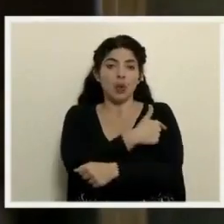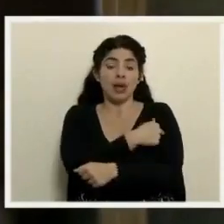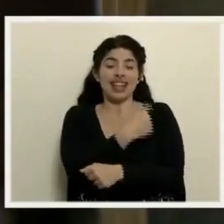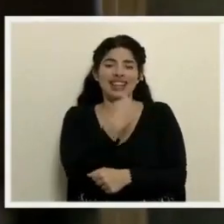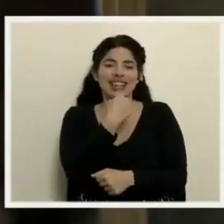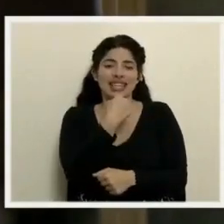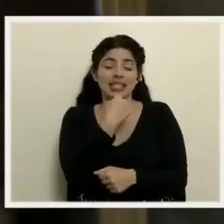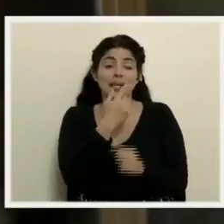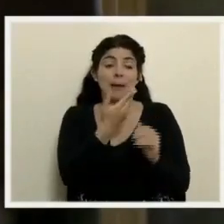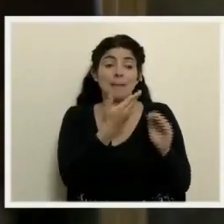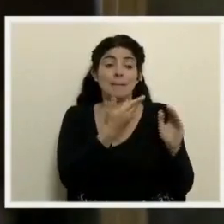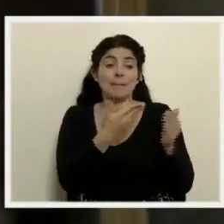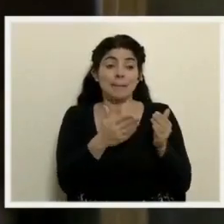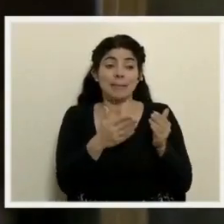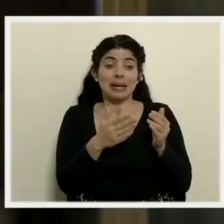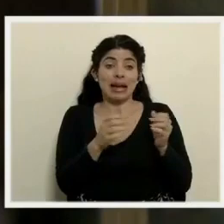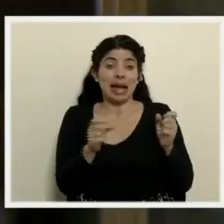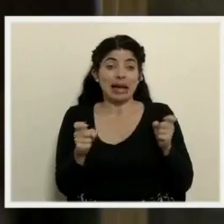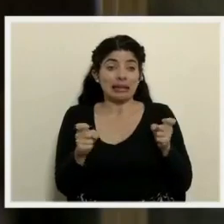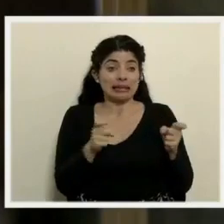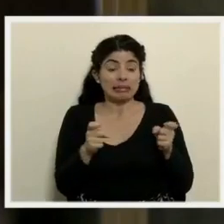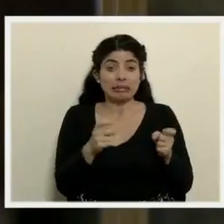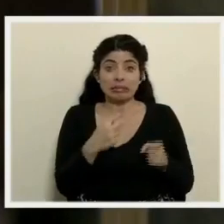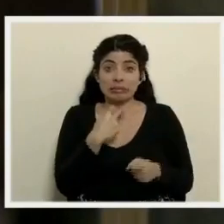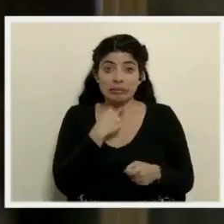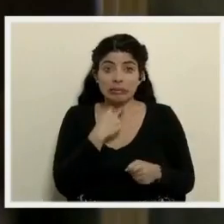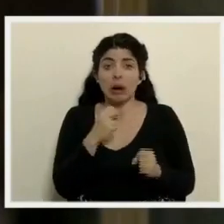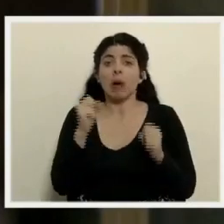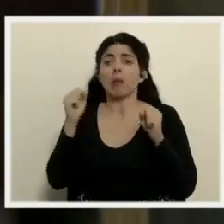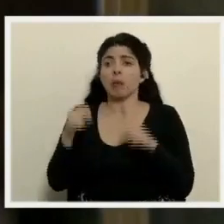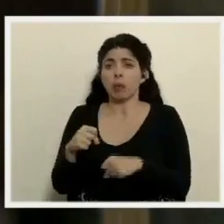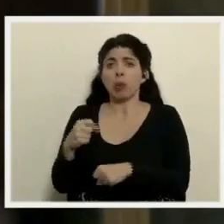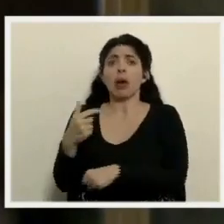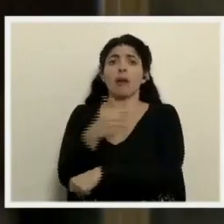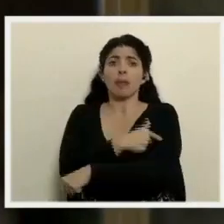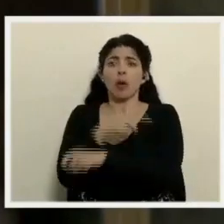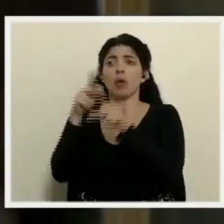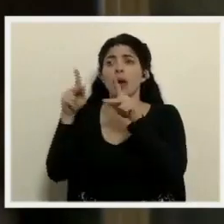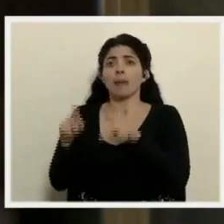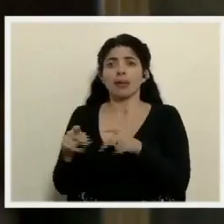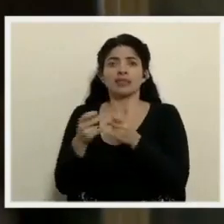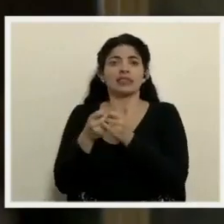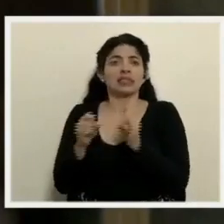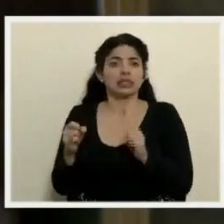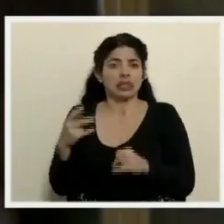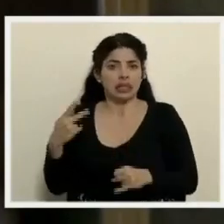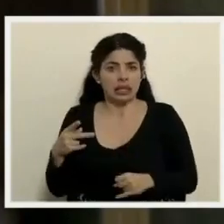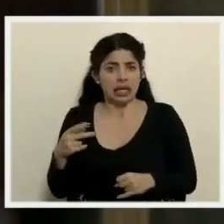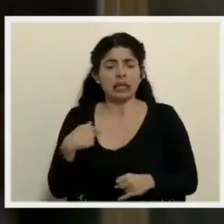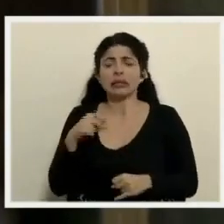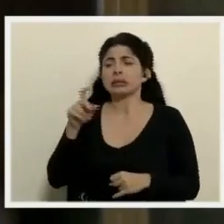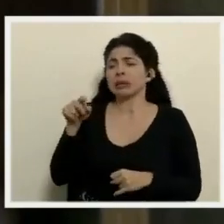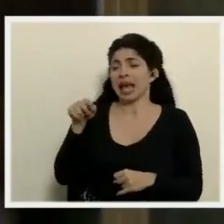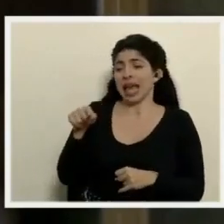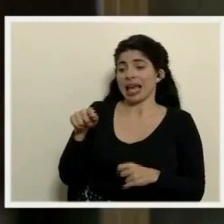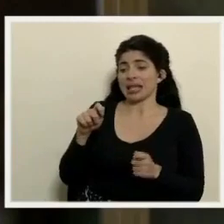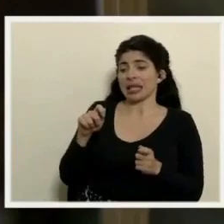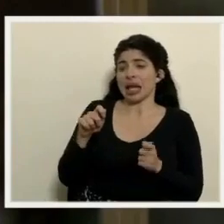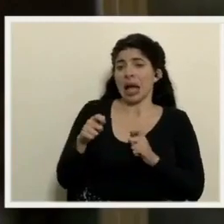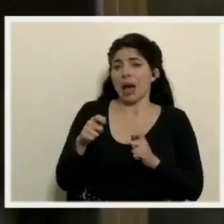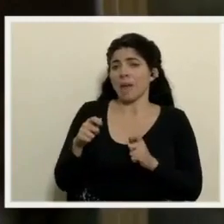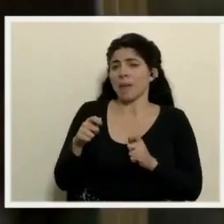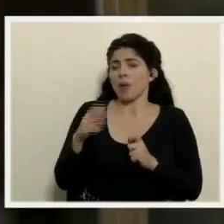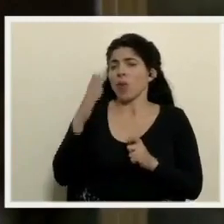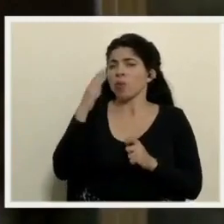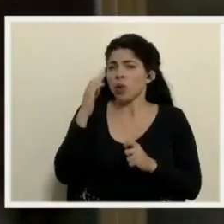que si el plan de contingencia se queda corto, se puede vacunar a las personas aún sin factor de riesgo. Le consulto, ¿desde cuándo rige este ajuste y por qué